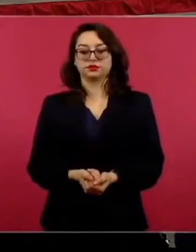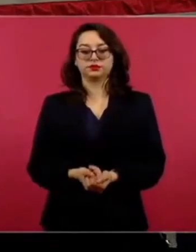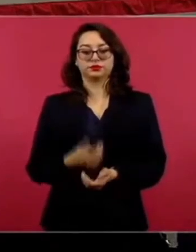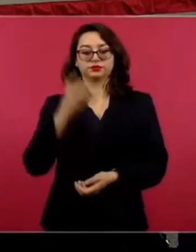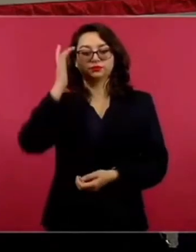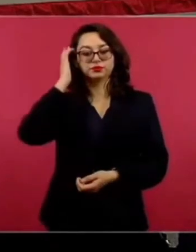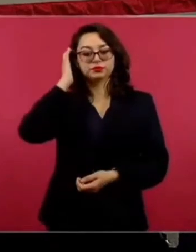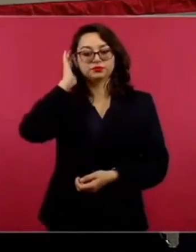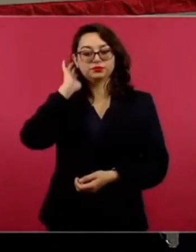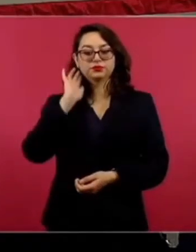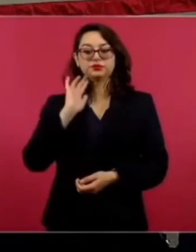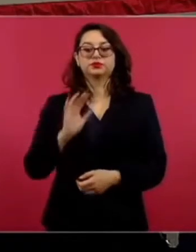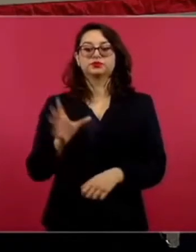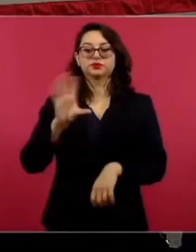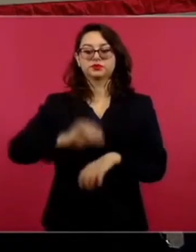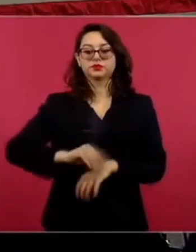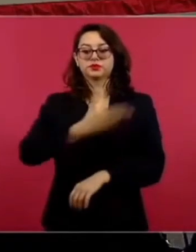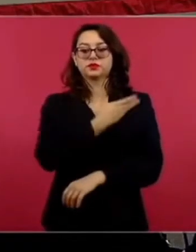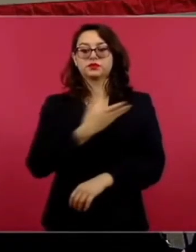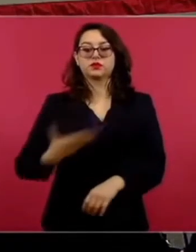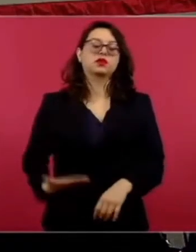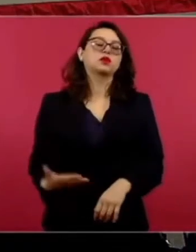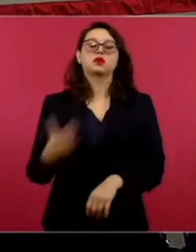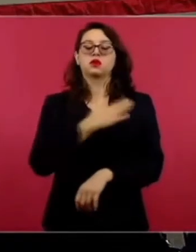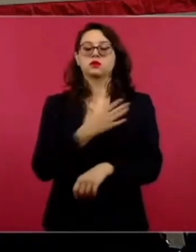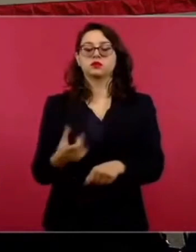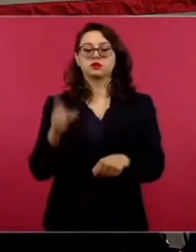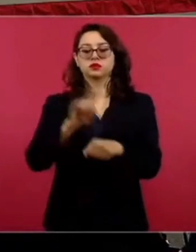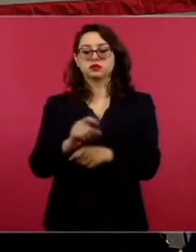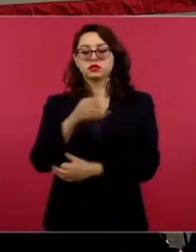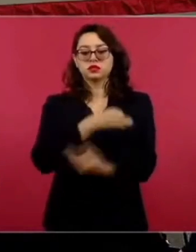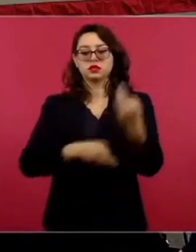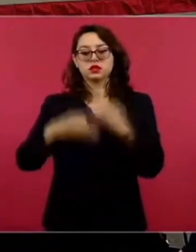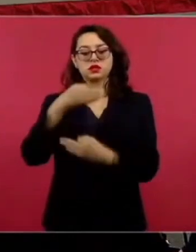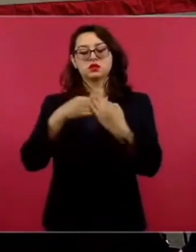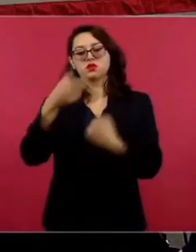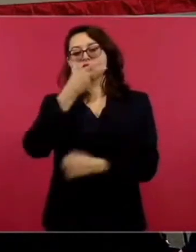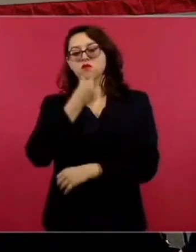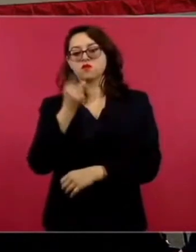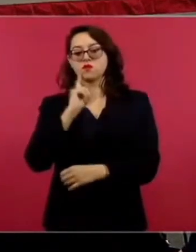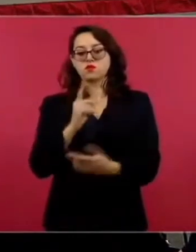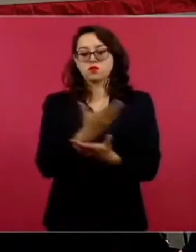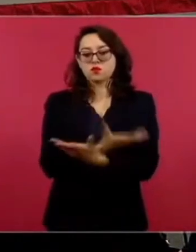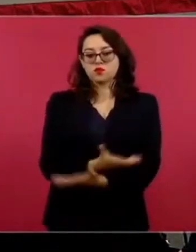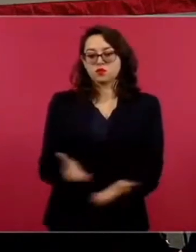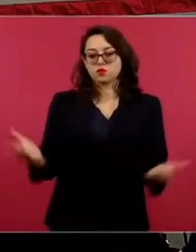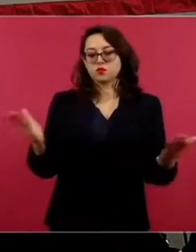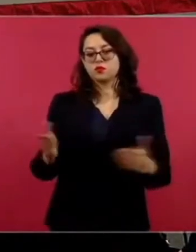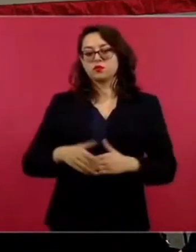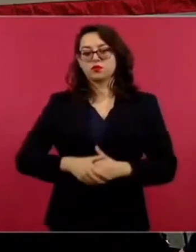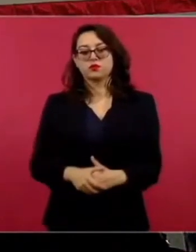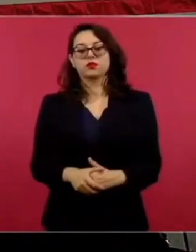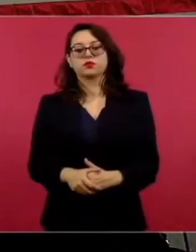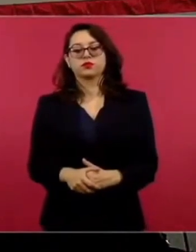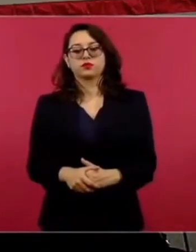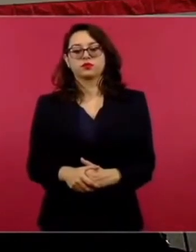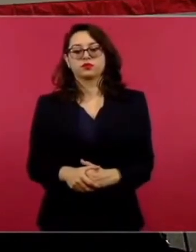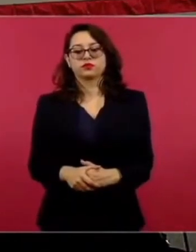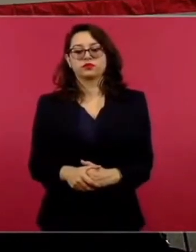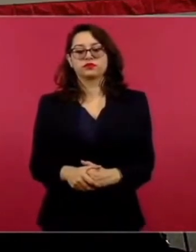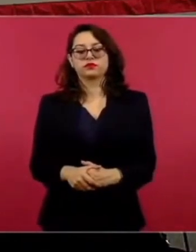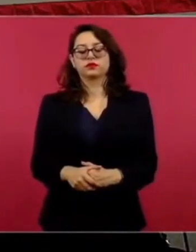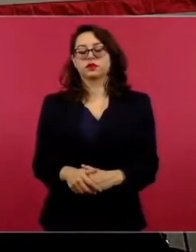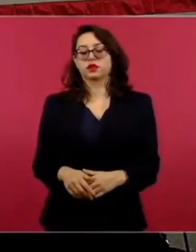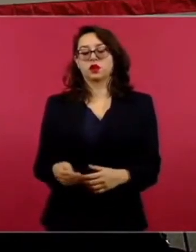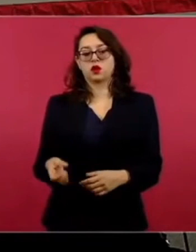Con su permiso, señor presidente. Buenos días a todas y a todos. Nosotros tenemos hoy el informe quincenal